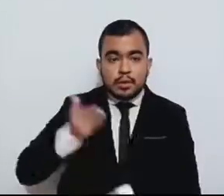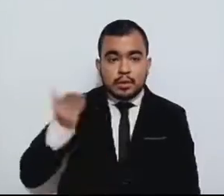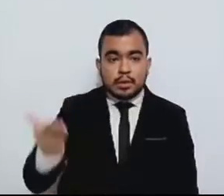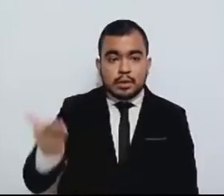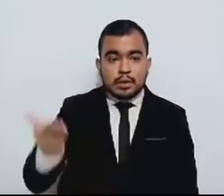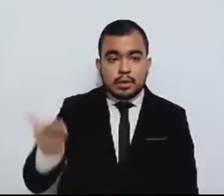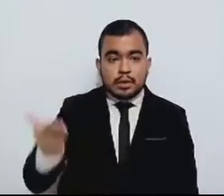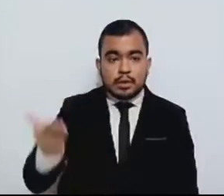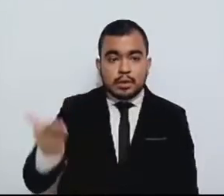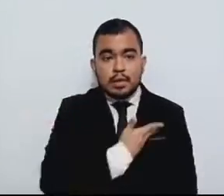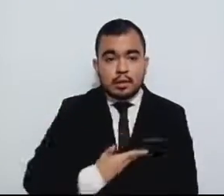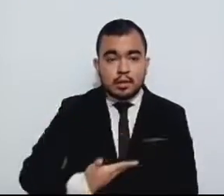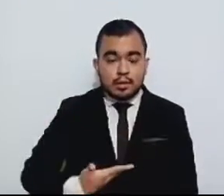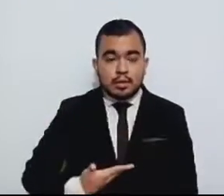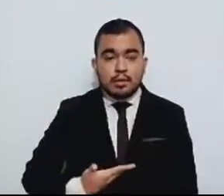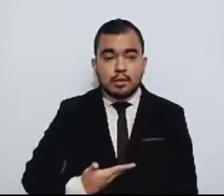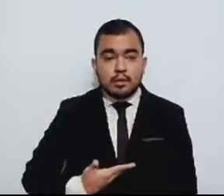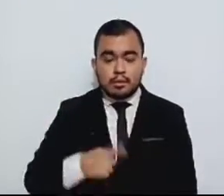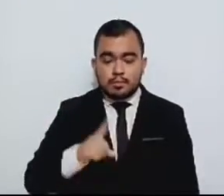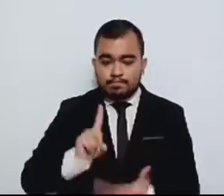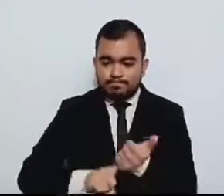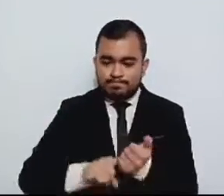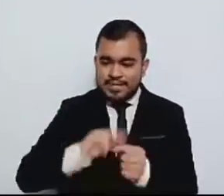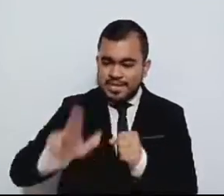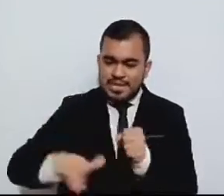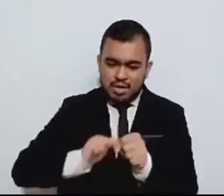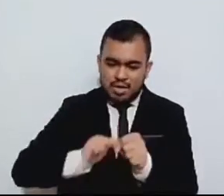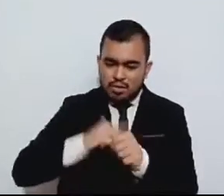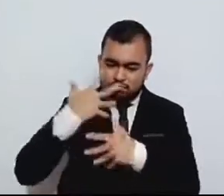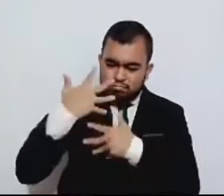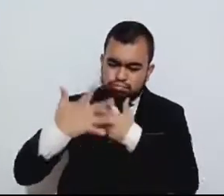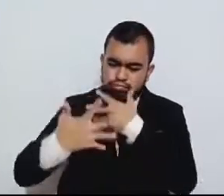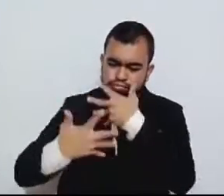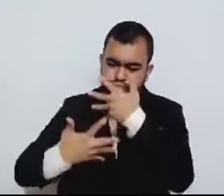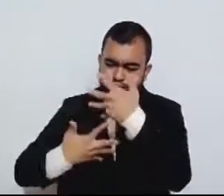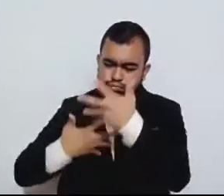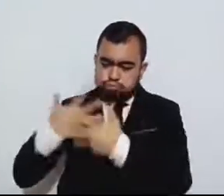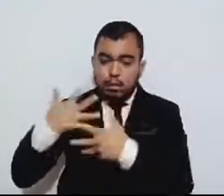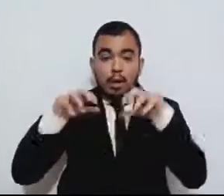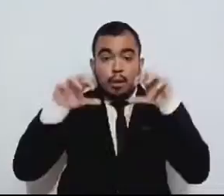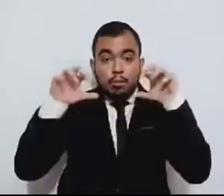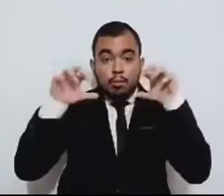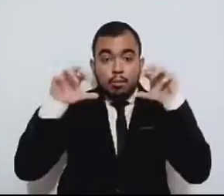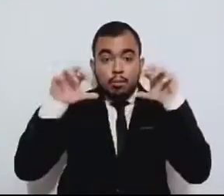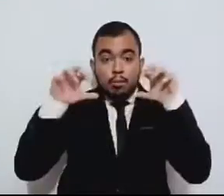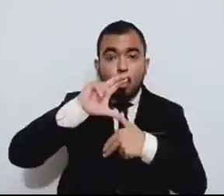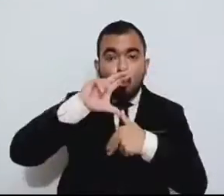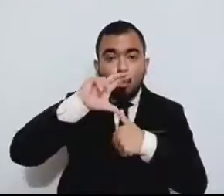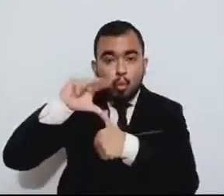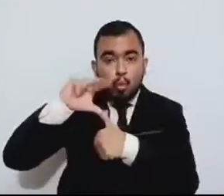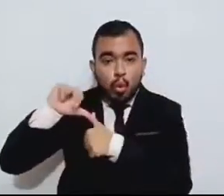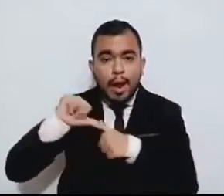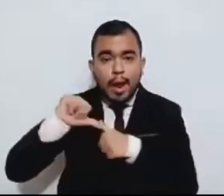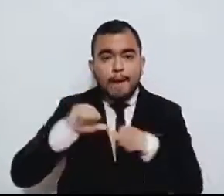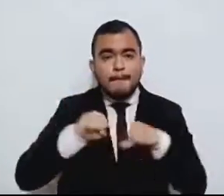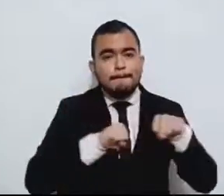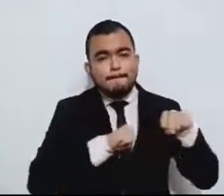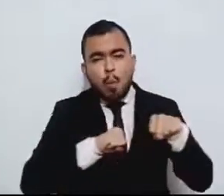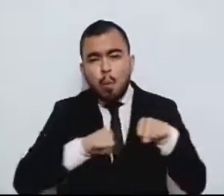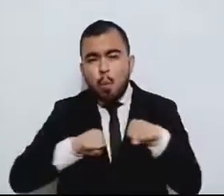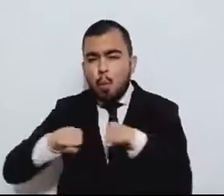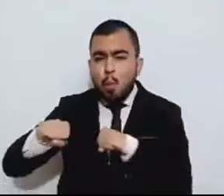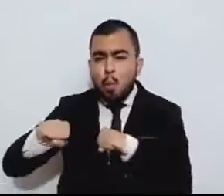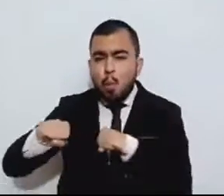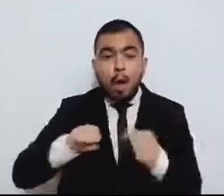Los desastres naturales, como tormentas, huracanes y terremotos, provocan destrucción,